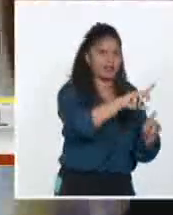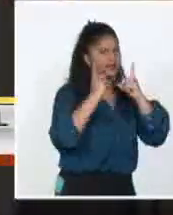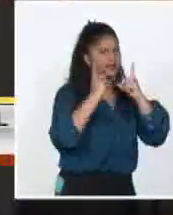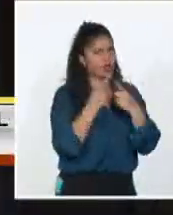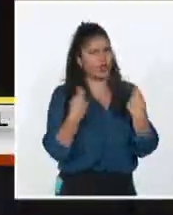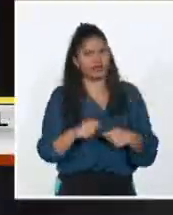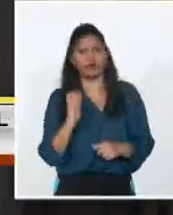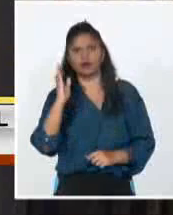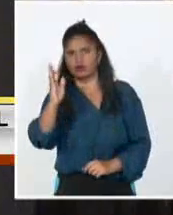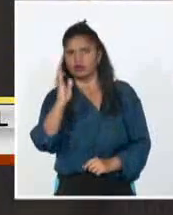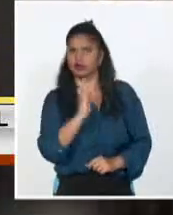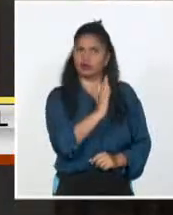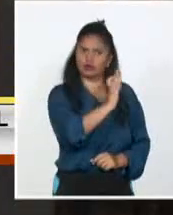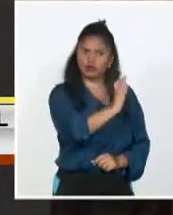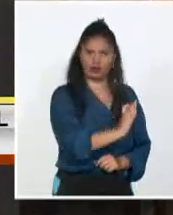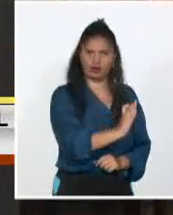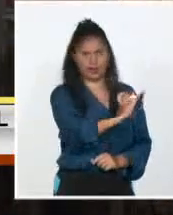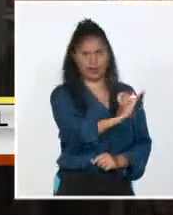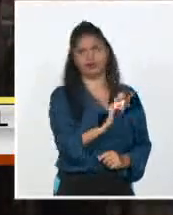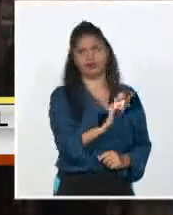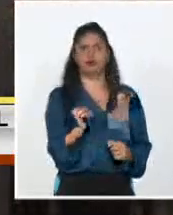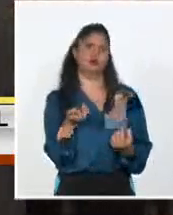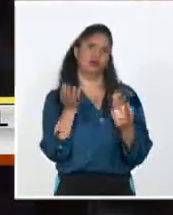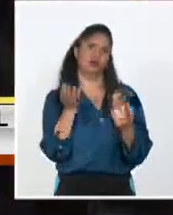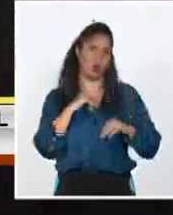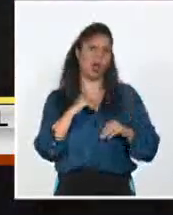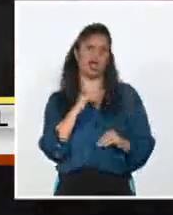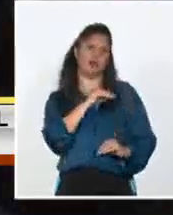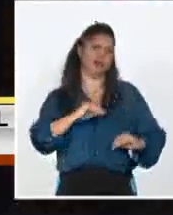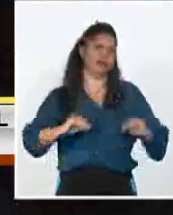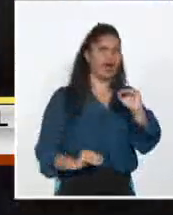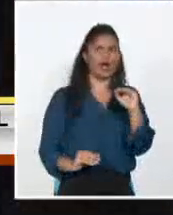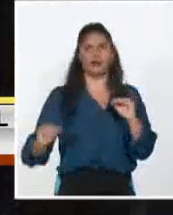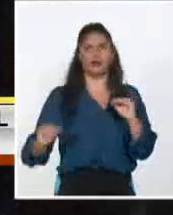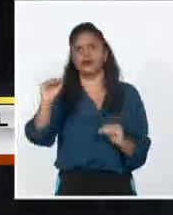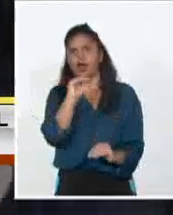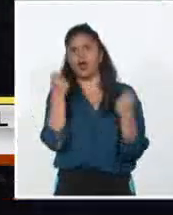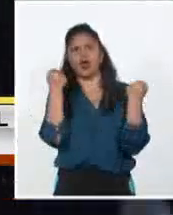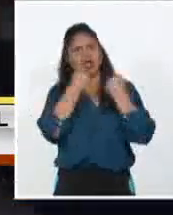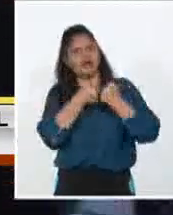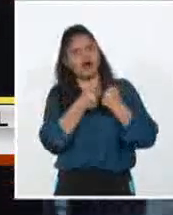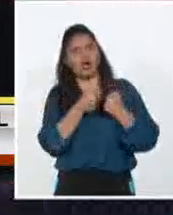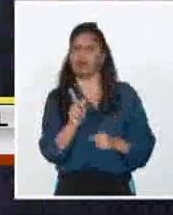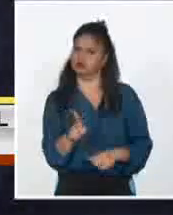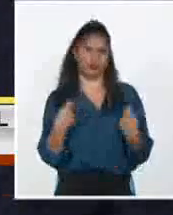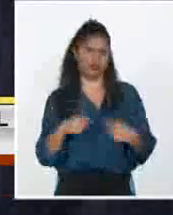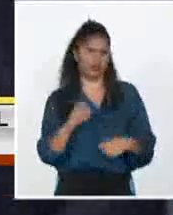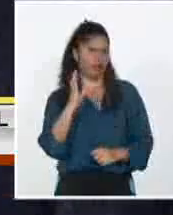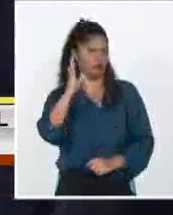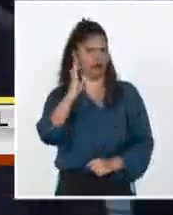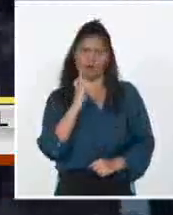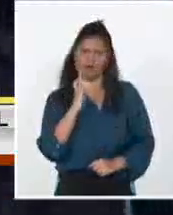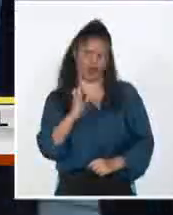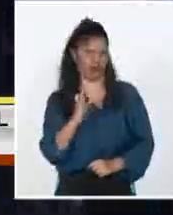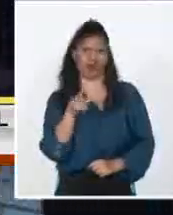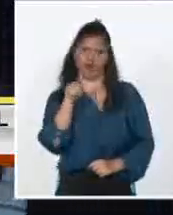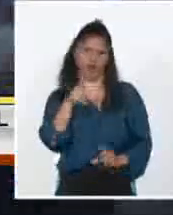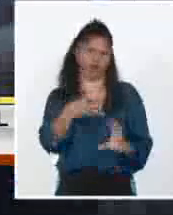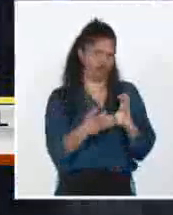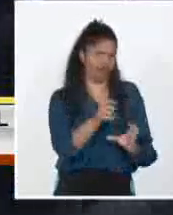Exteriores de Egipto. La Cancillería expresó su profunda preocupación por estos incidentes y la reciente escalada de islamofobia en algunos países